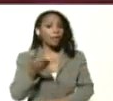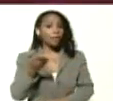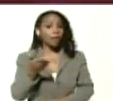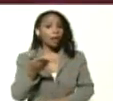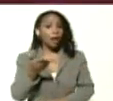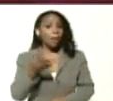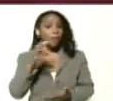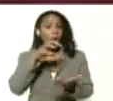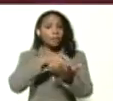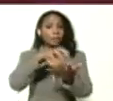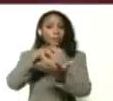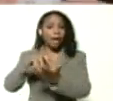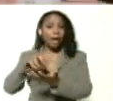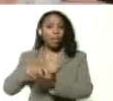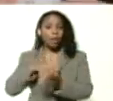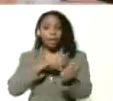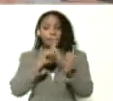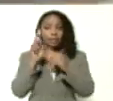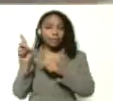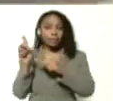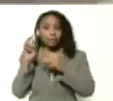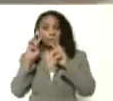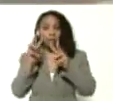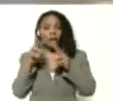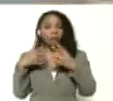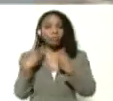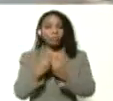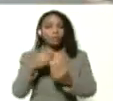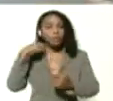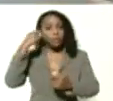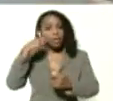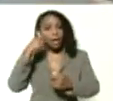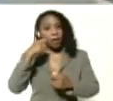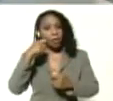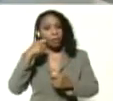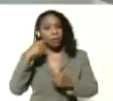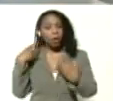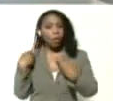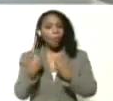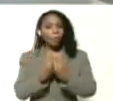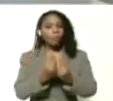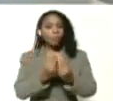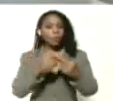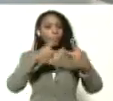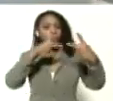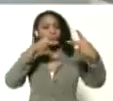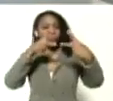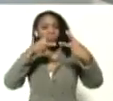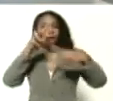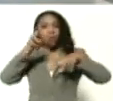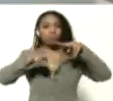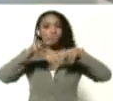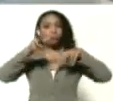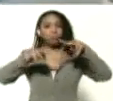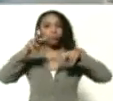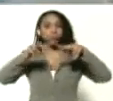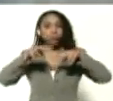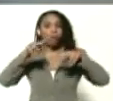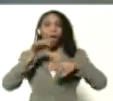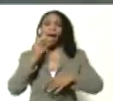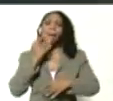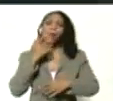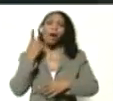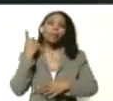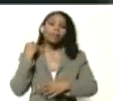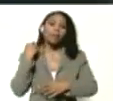estado ahí se ven y esto lo acompañamos de video lo acompañamos de videoconferencias donde hacen las exposiciones por ejemplo ayer